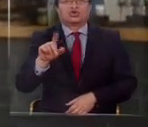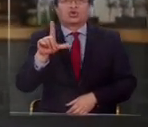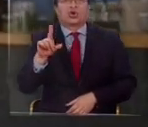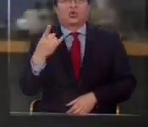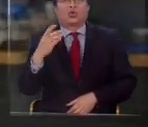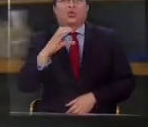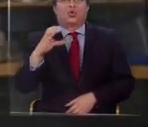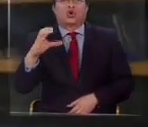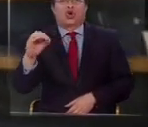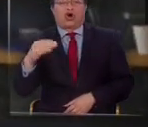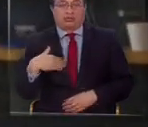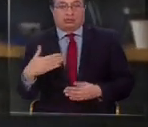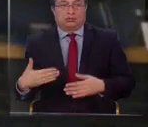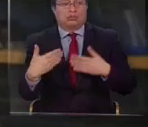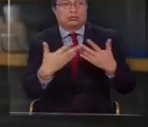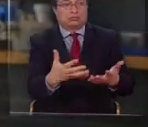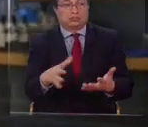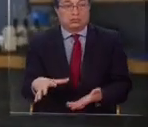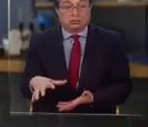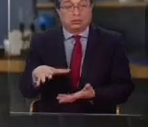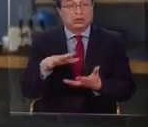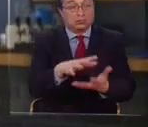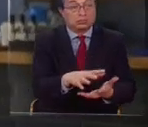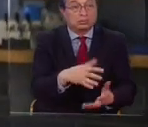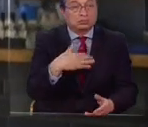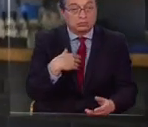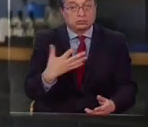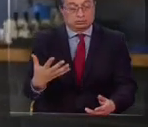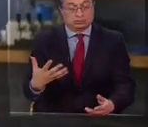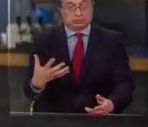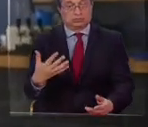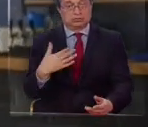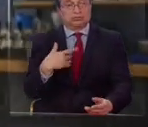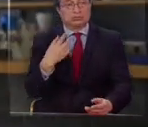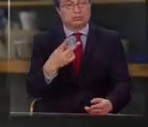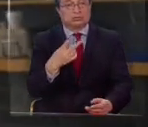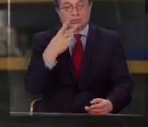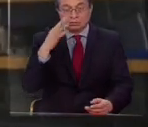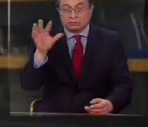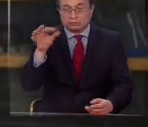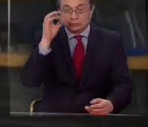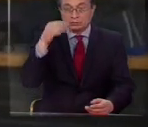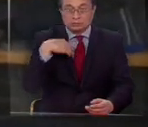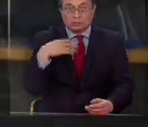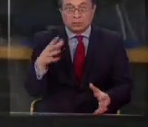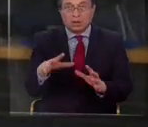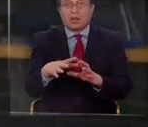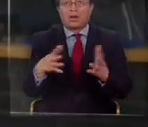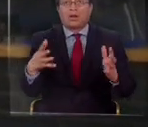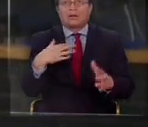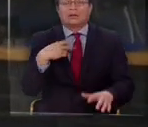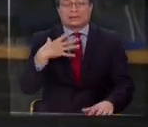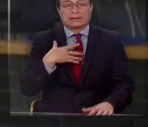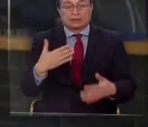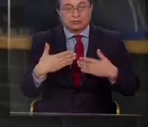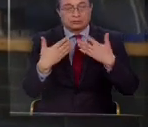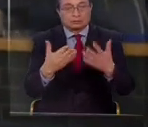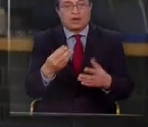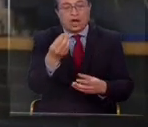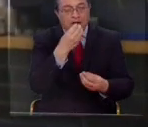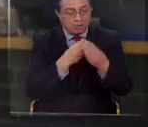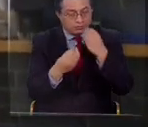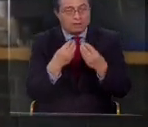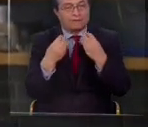fue algo que no esperábamos para nada. Y nos dimos cuenta que, o sea, más me di cuenta porque yo quería entregar alimentación